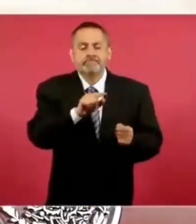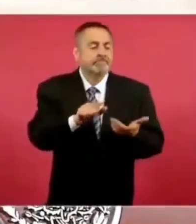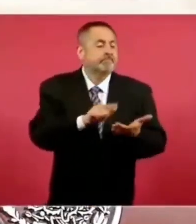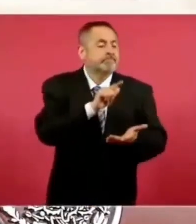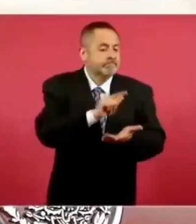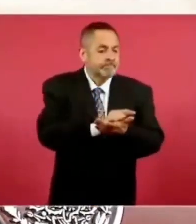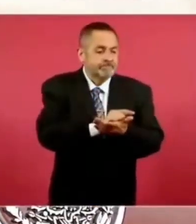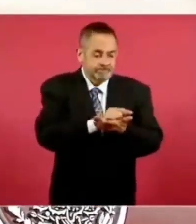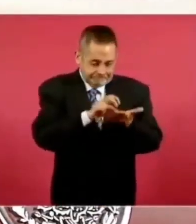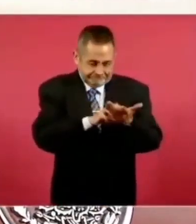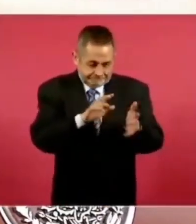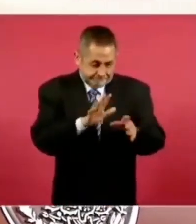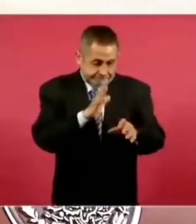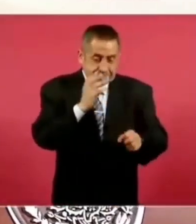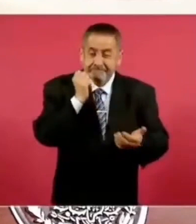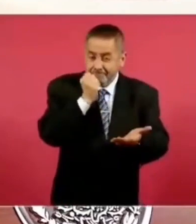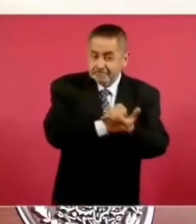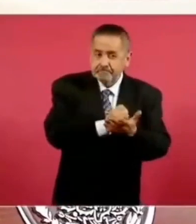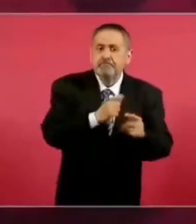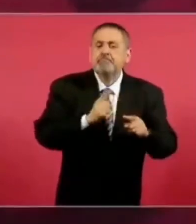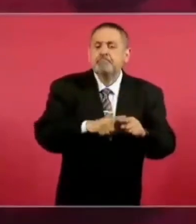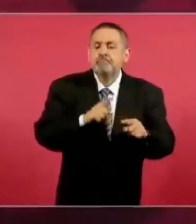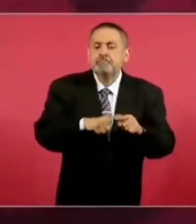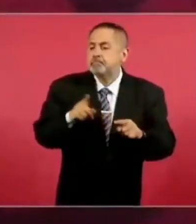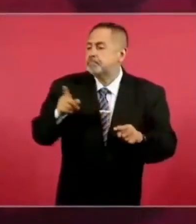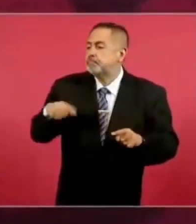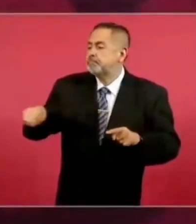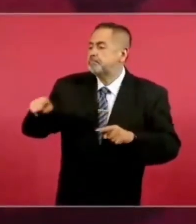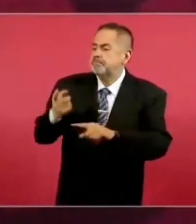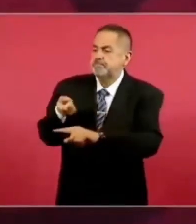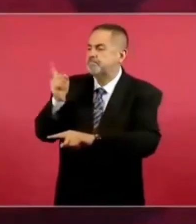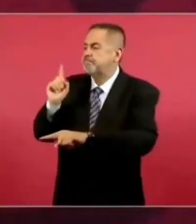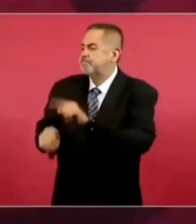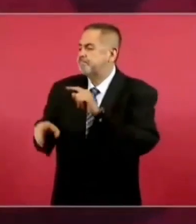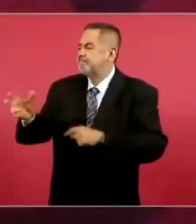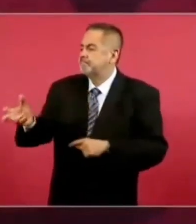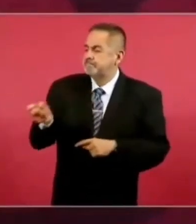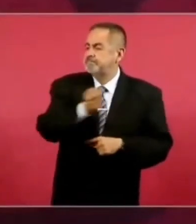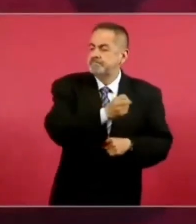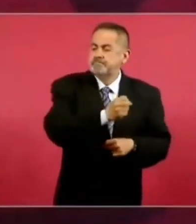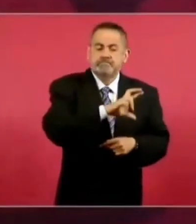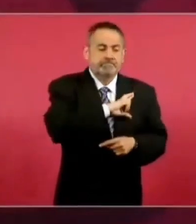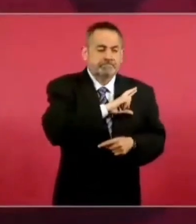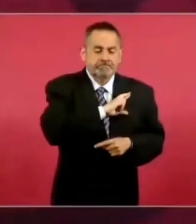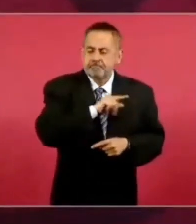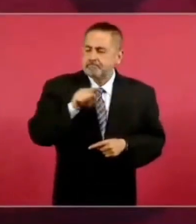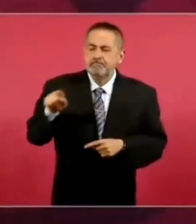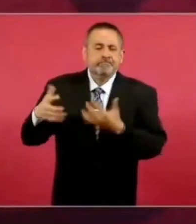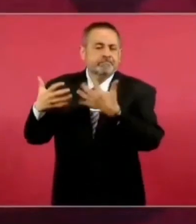privatizaciones organizaciones, de las empresas públicas, de los bancos,